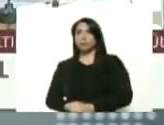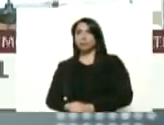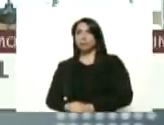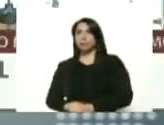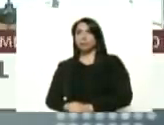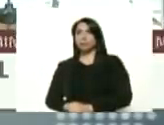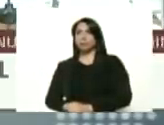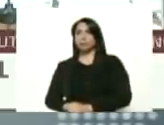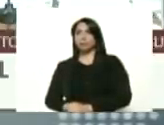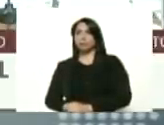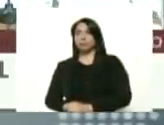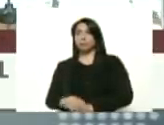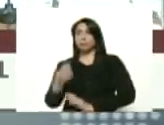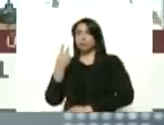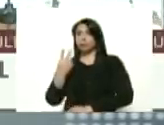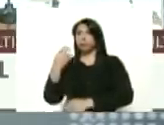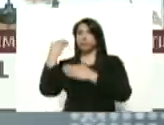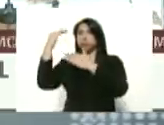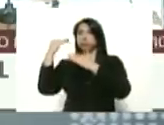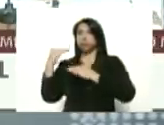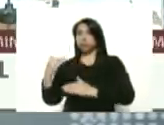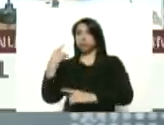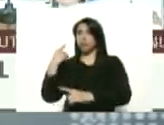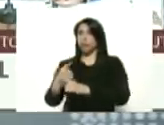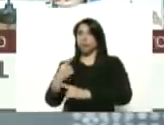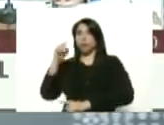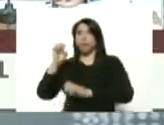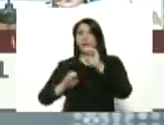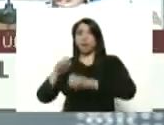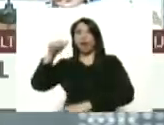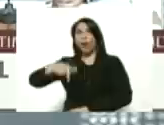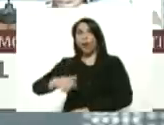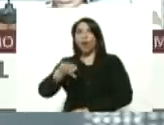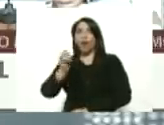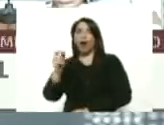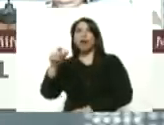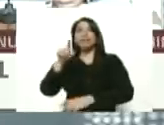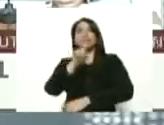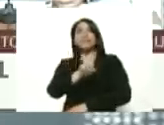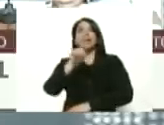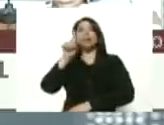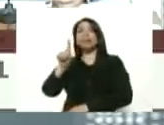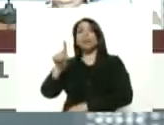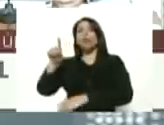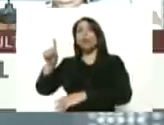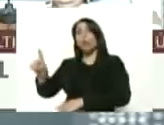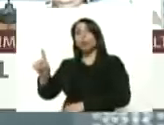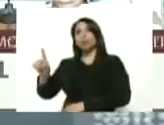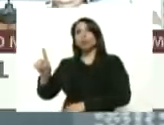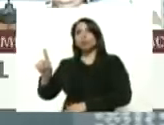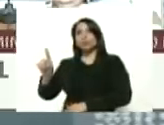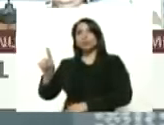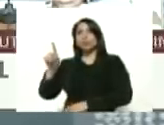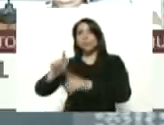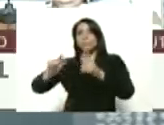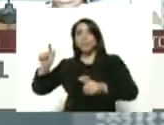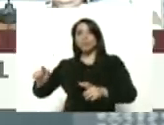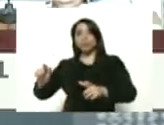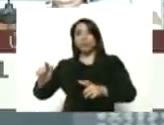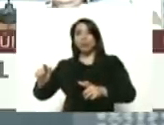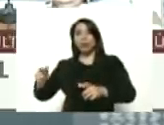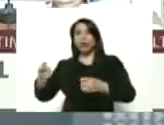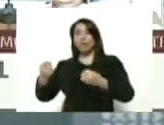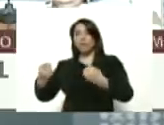Las dos franjas que debemos evaluar. Hoy tenemos 111 casos. 18 casos